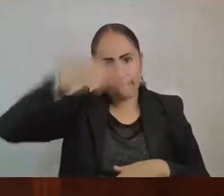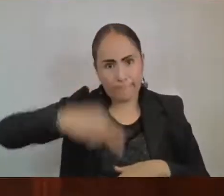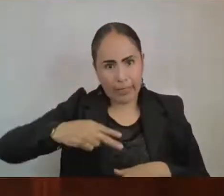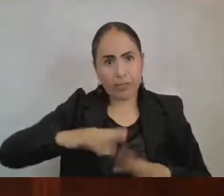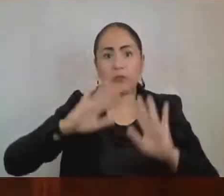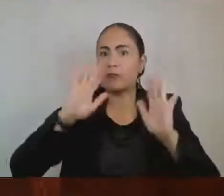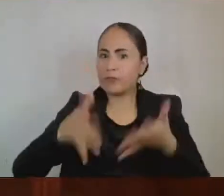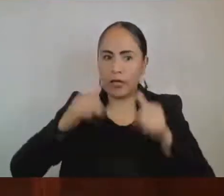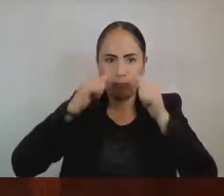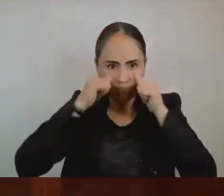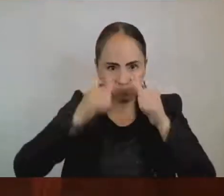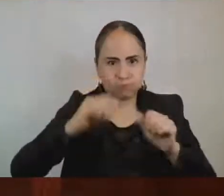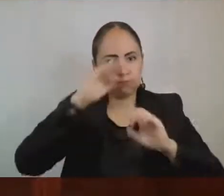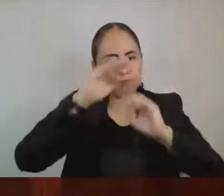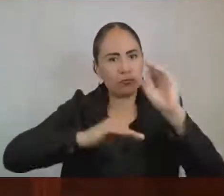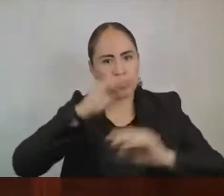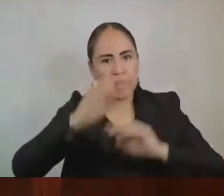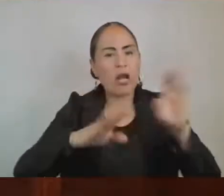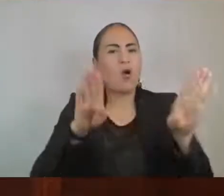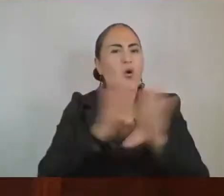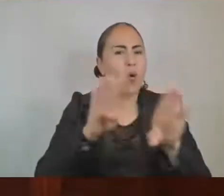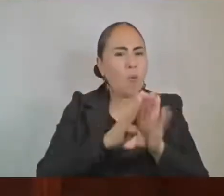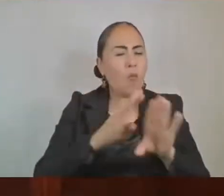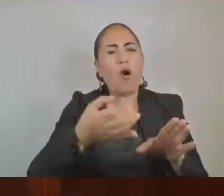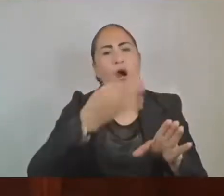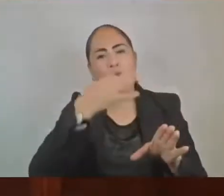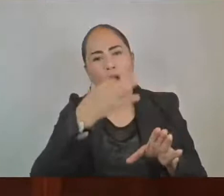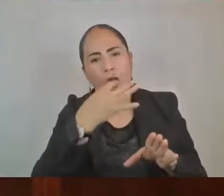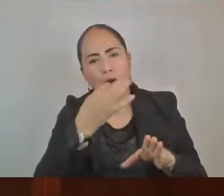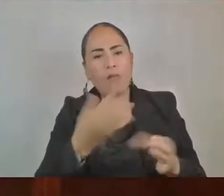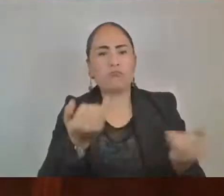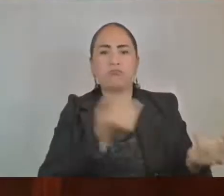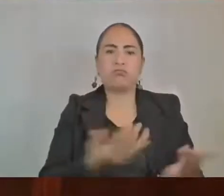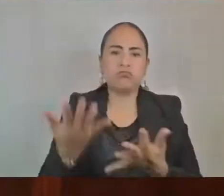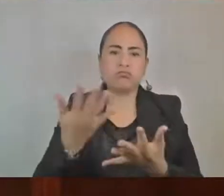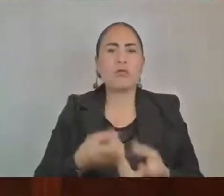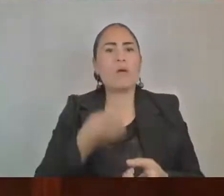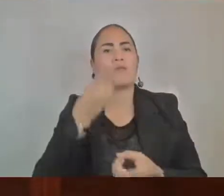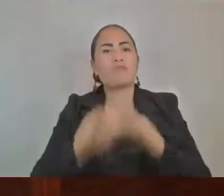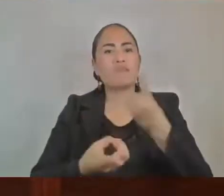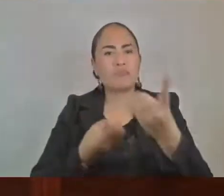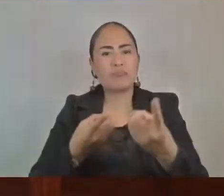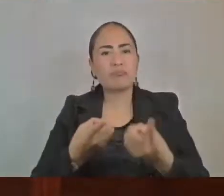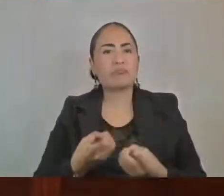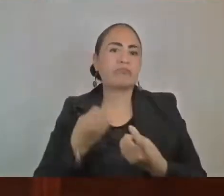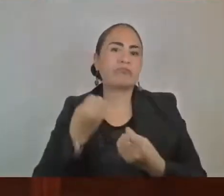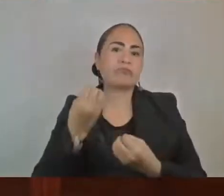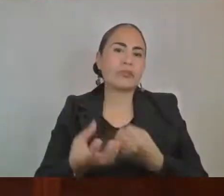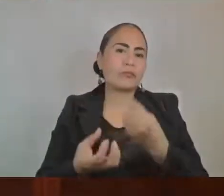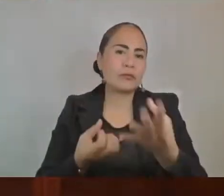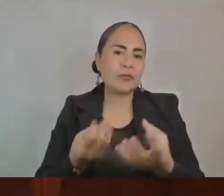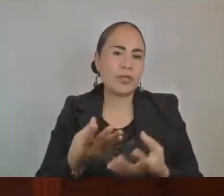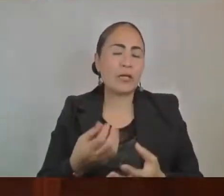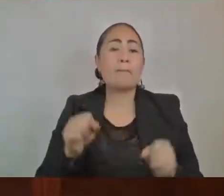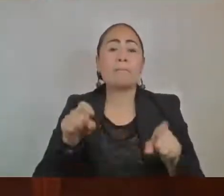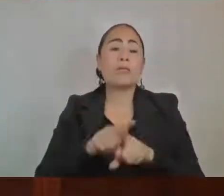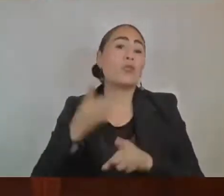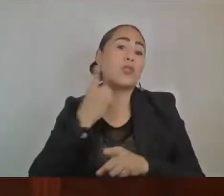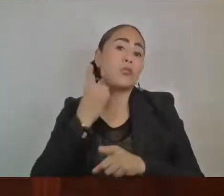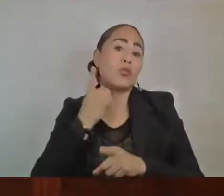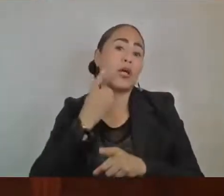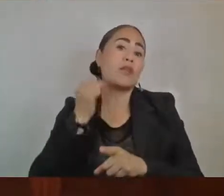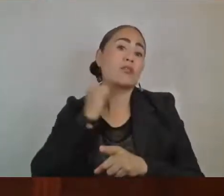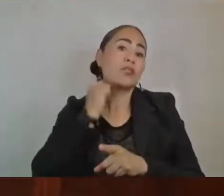el asunto del desabasto del cuadro básico. Además de que diputados federales y senadores de la República han alzado la voz para exigir